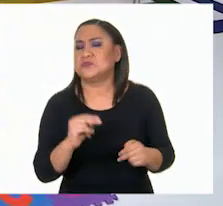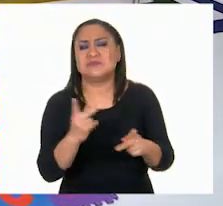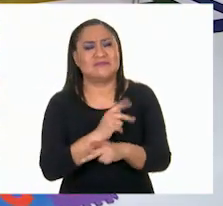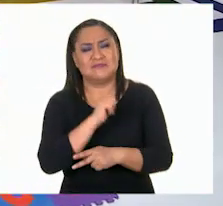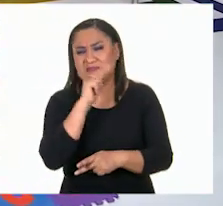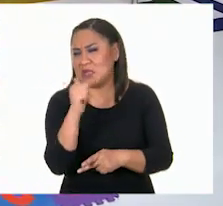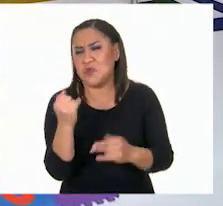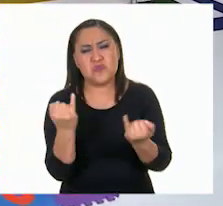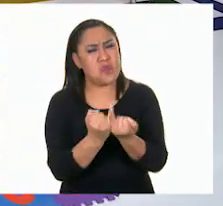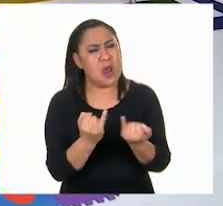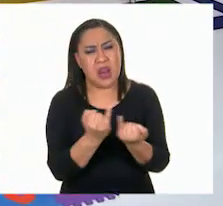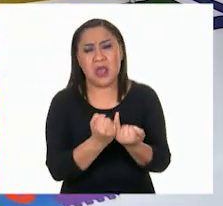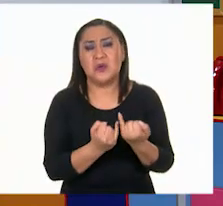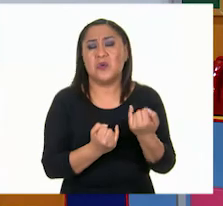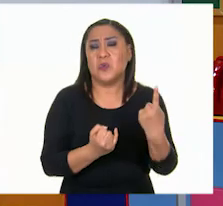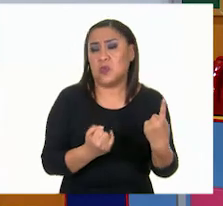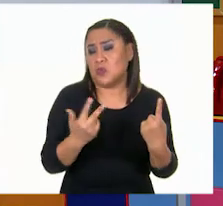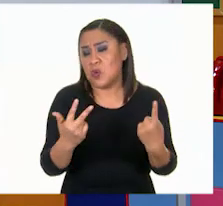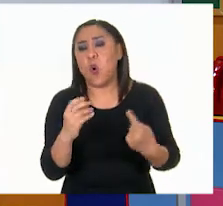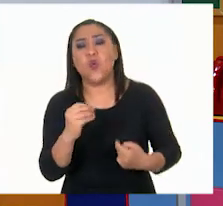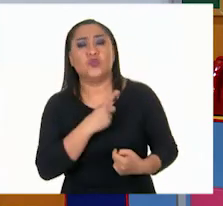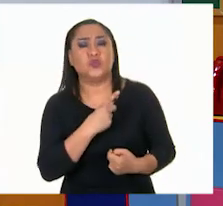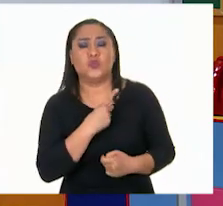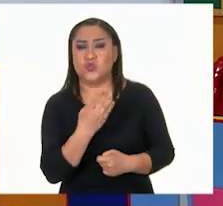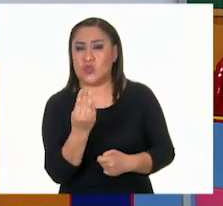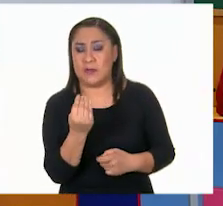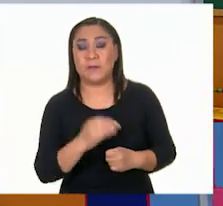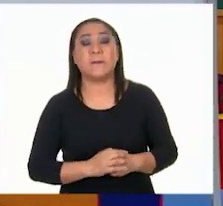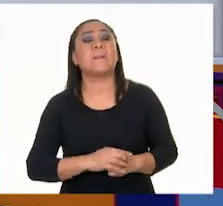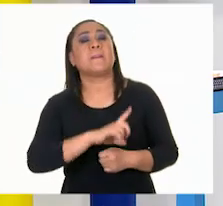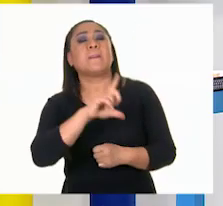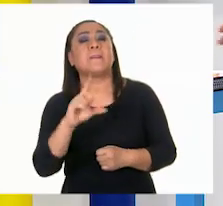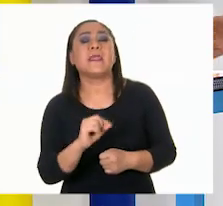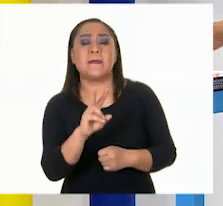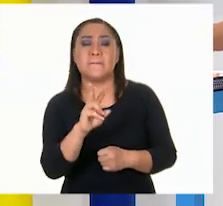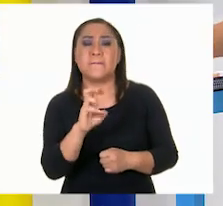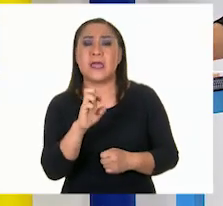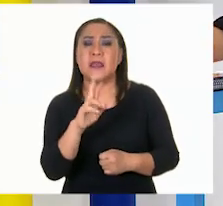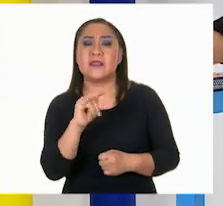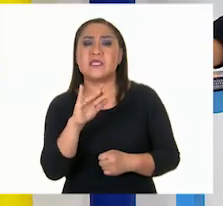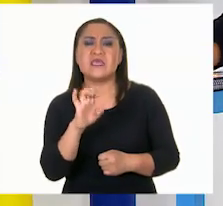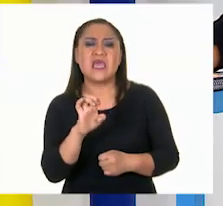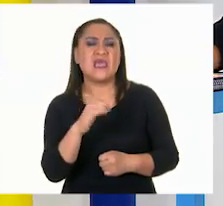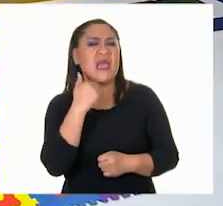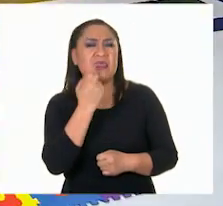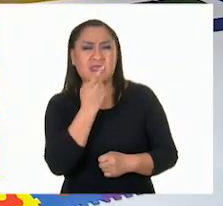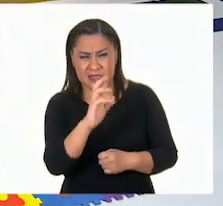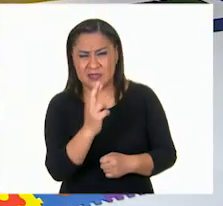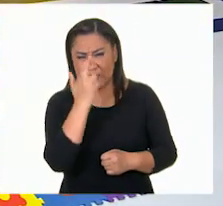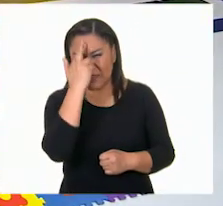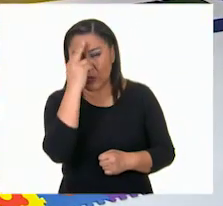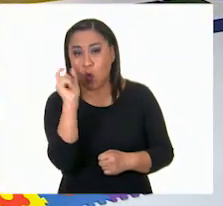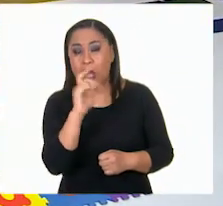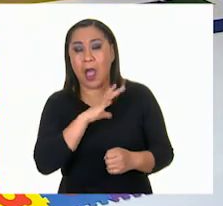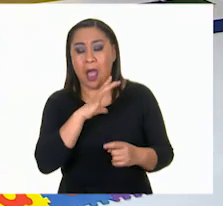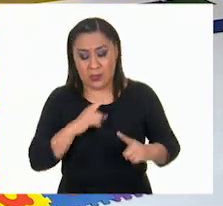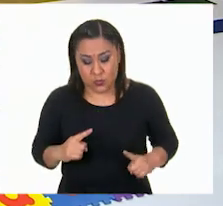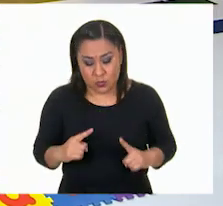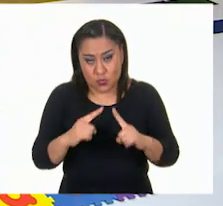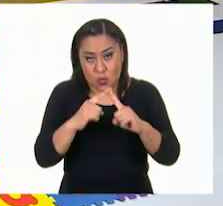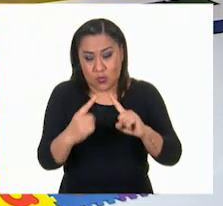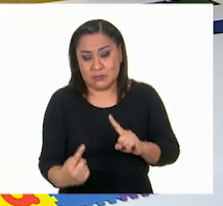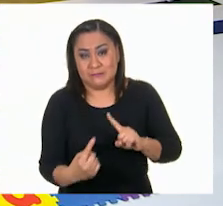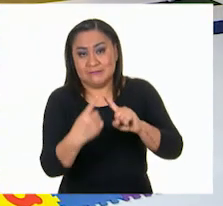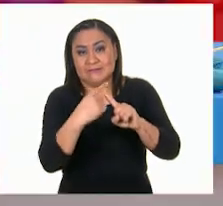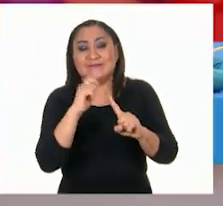es lo mismo. Muy bien. Muy bien. Vértices. Quedamos que los vértices son las uniones de cada una de nuestras aristas. Bien,